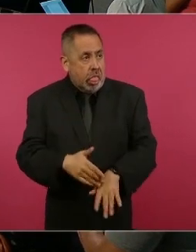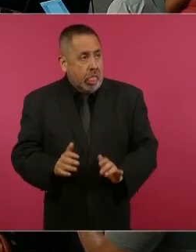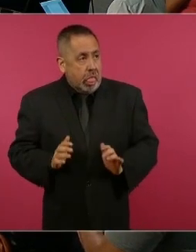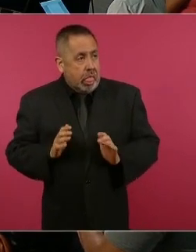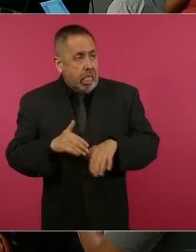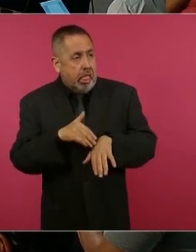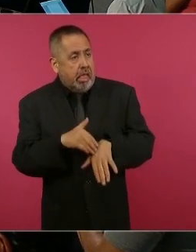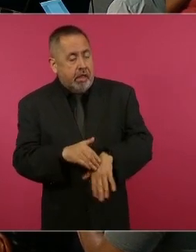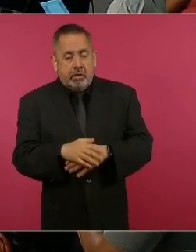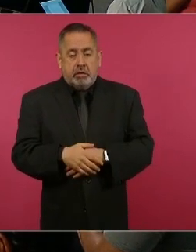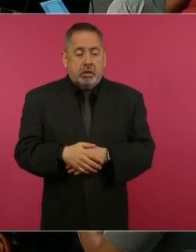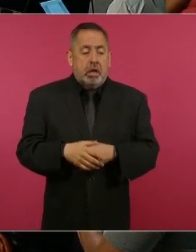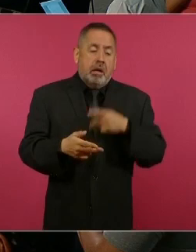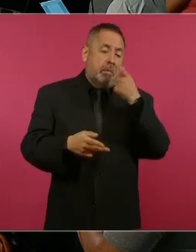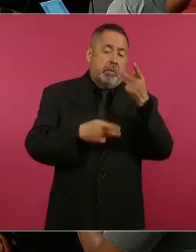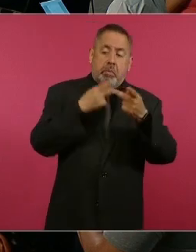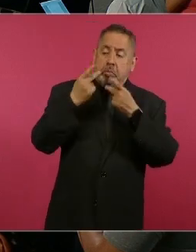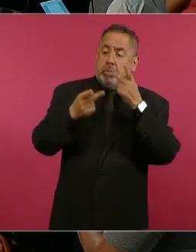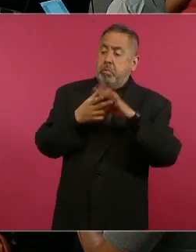o daban línea